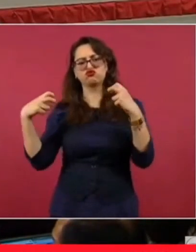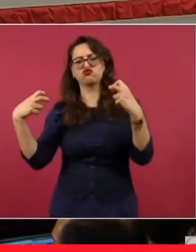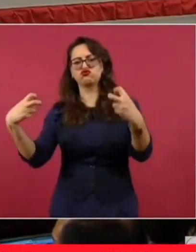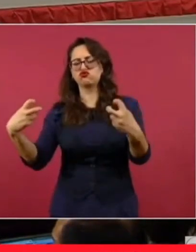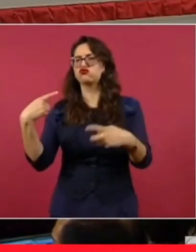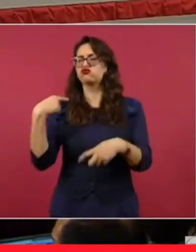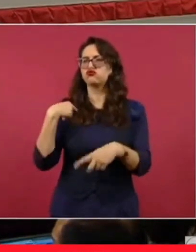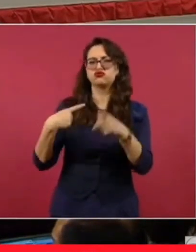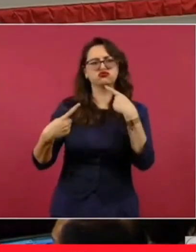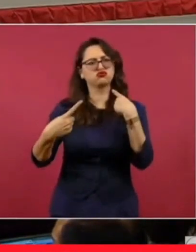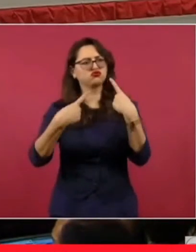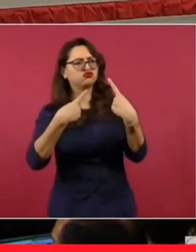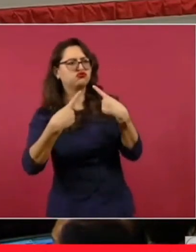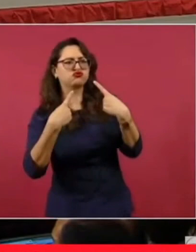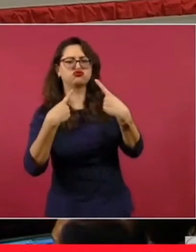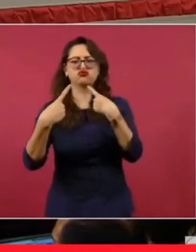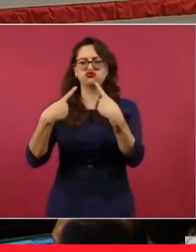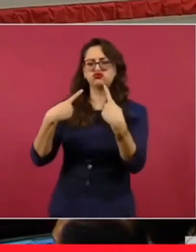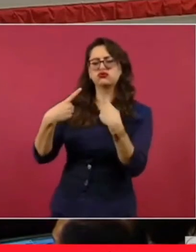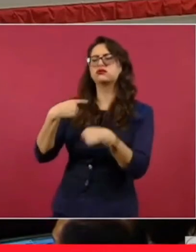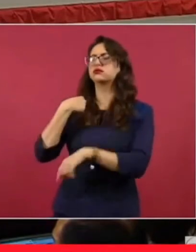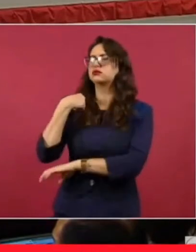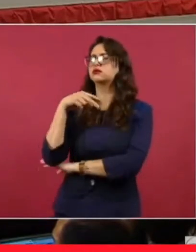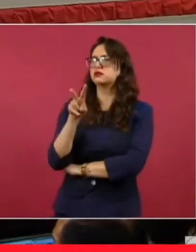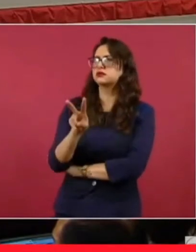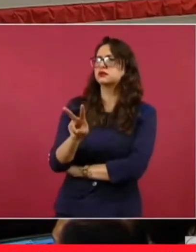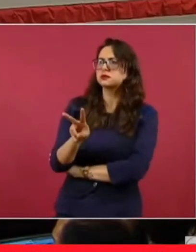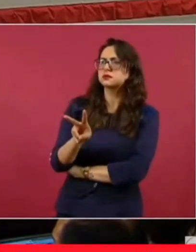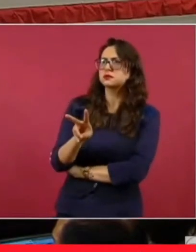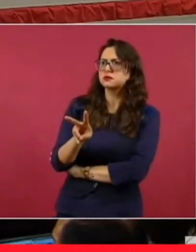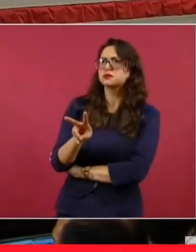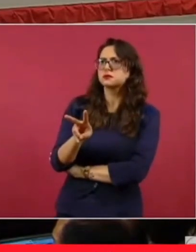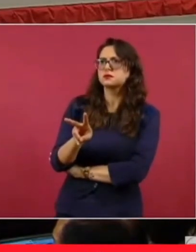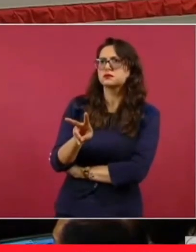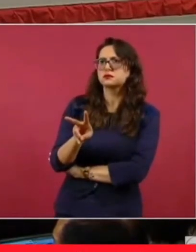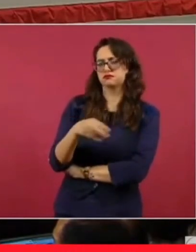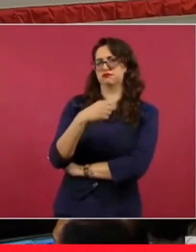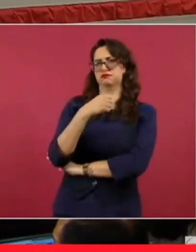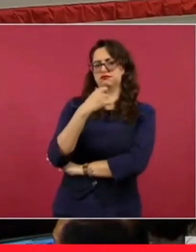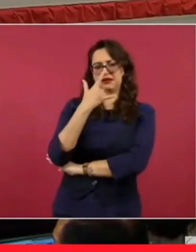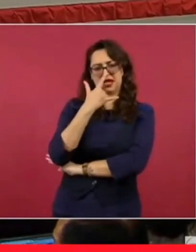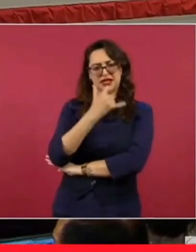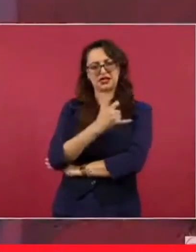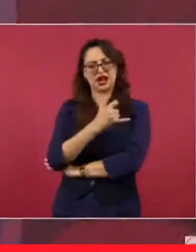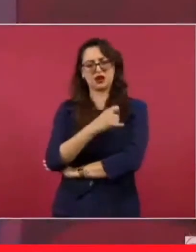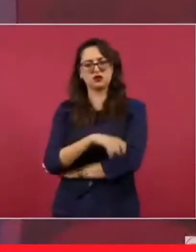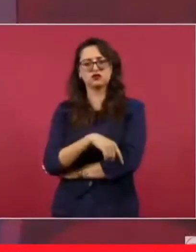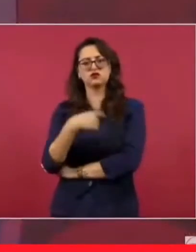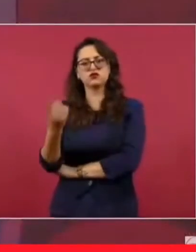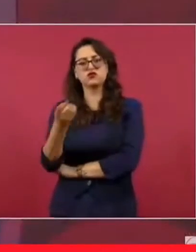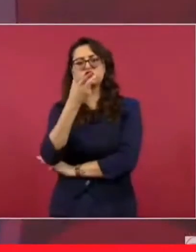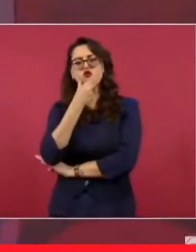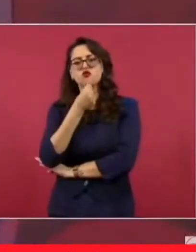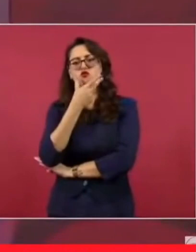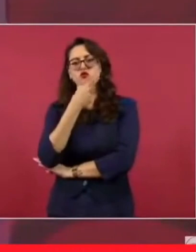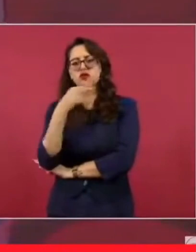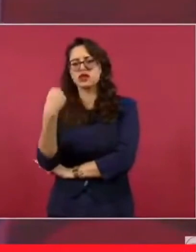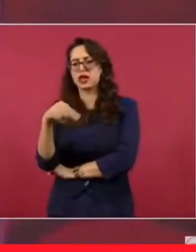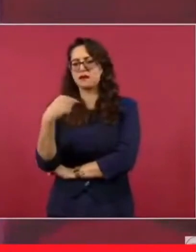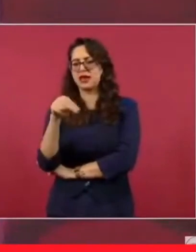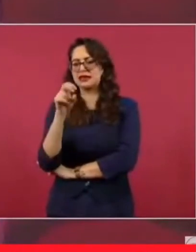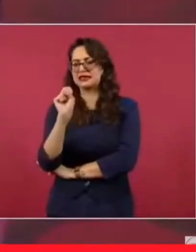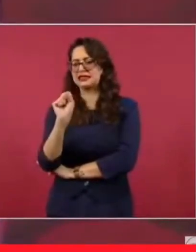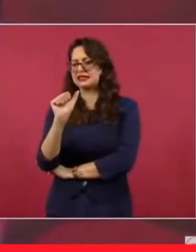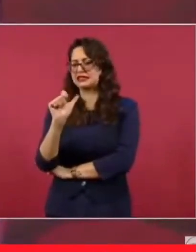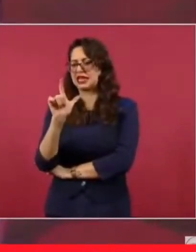un señor, Salmón, me acuerdo su